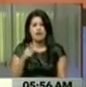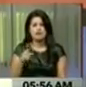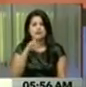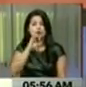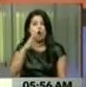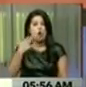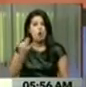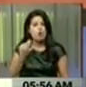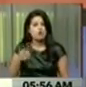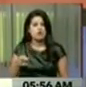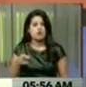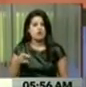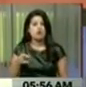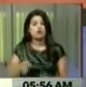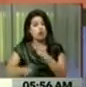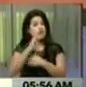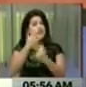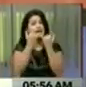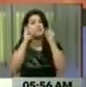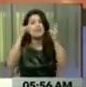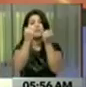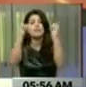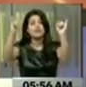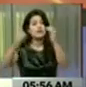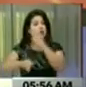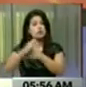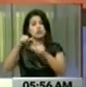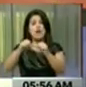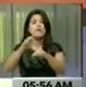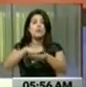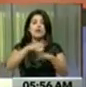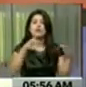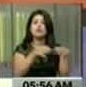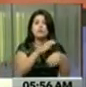Y está vigente ese grito ahora más que nunca con los avanzadas que ha tenido la derecha.